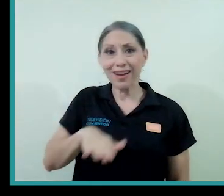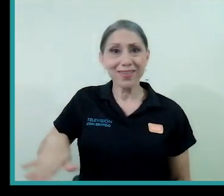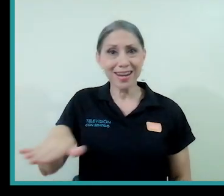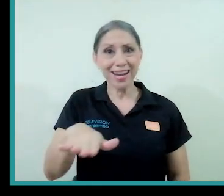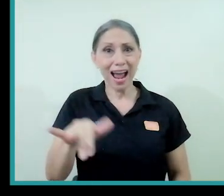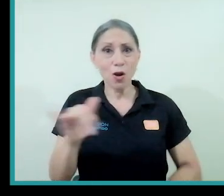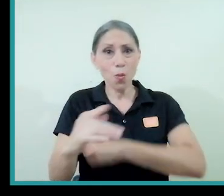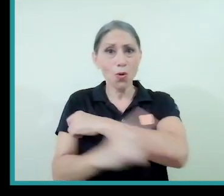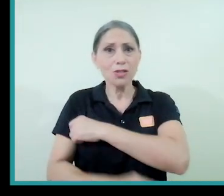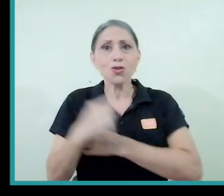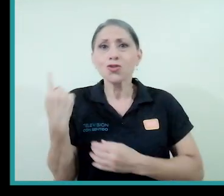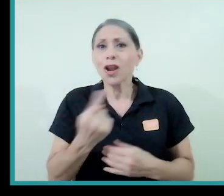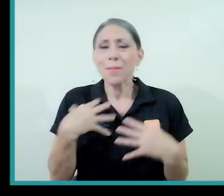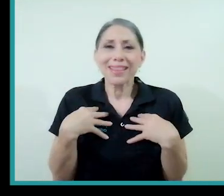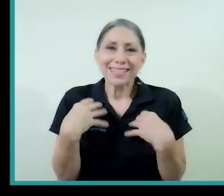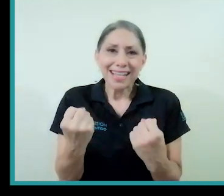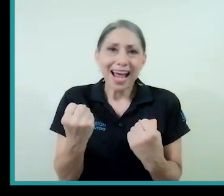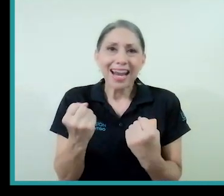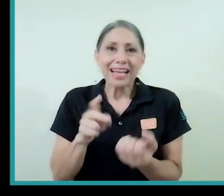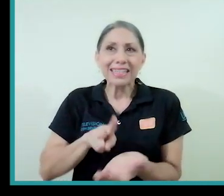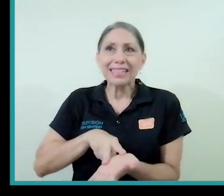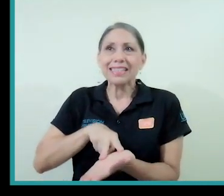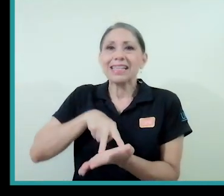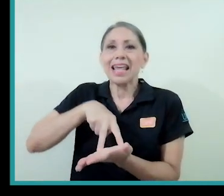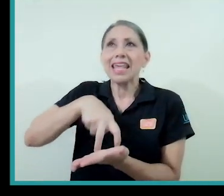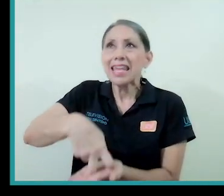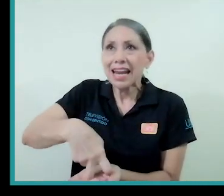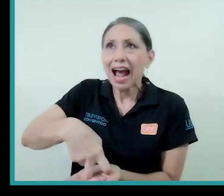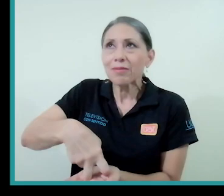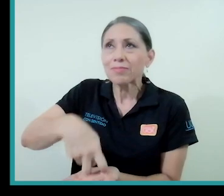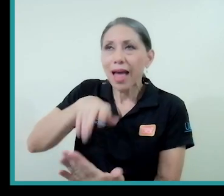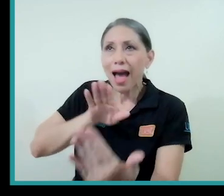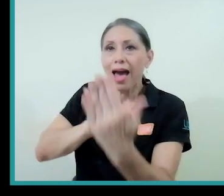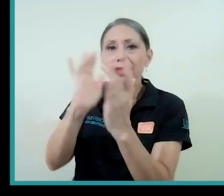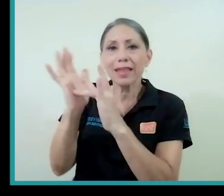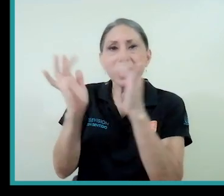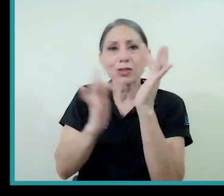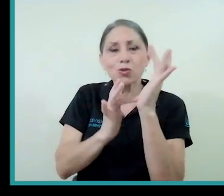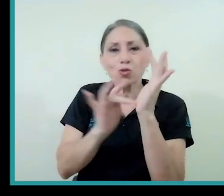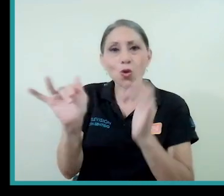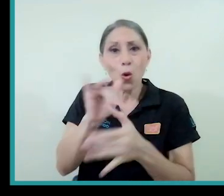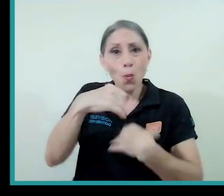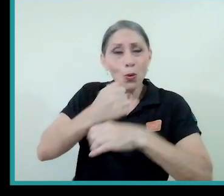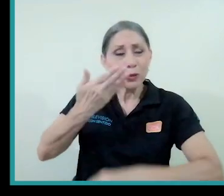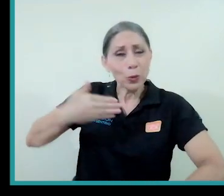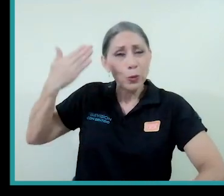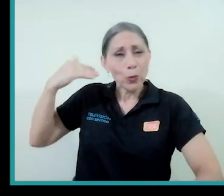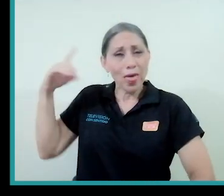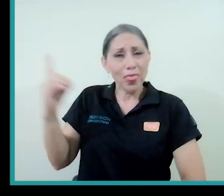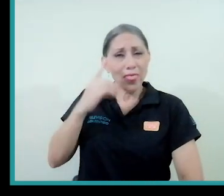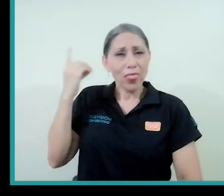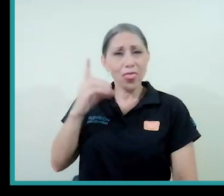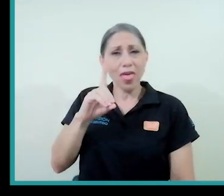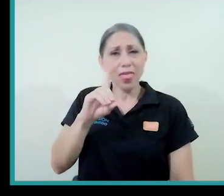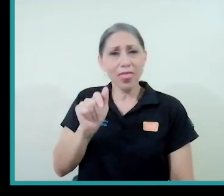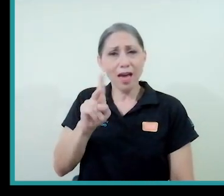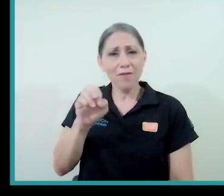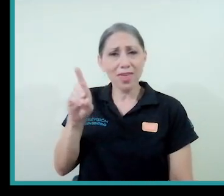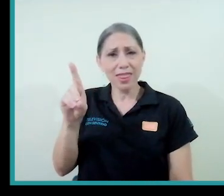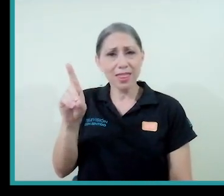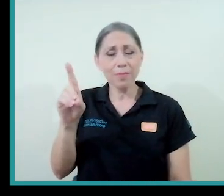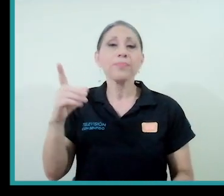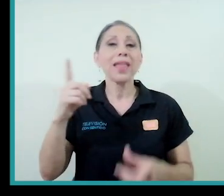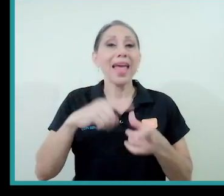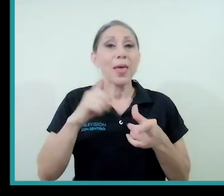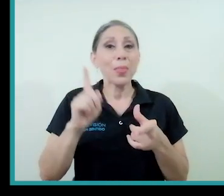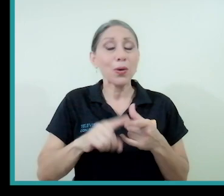se puede sanar si se inca ante Jesús como lo hizo David. Entonces, el